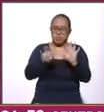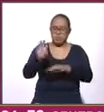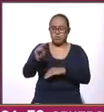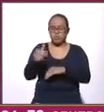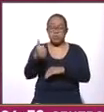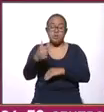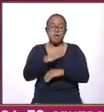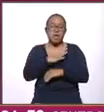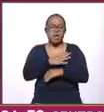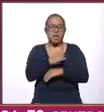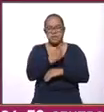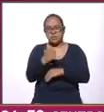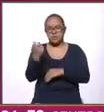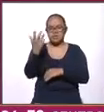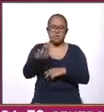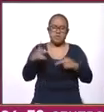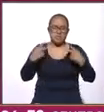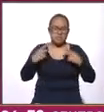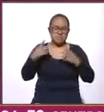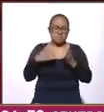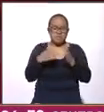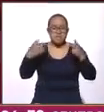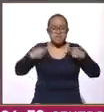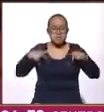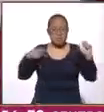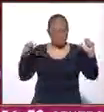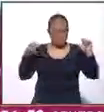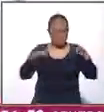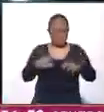alrededor de 110 mil personas al año.